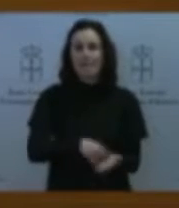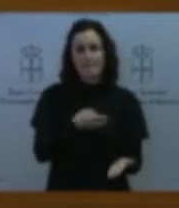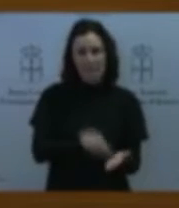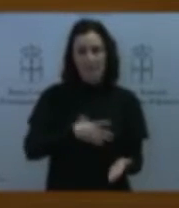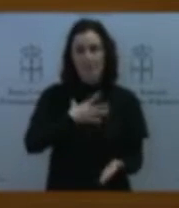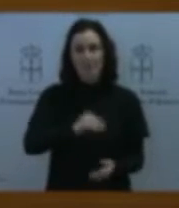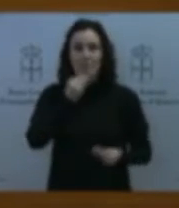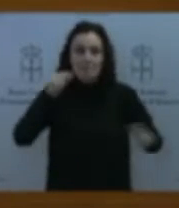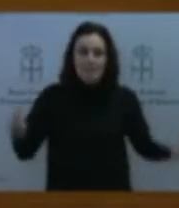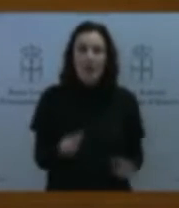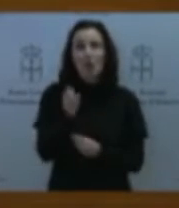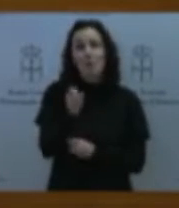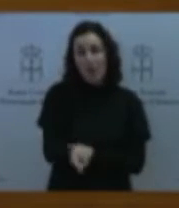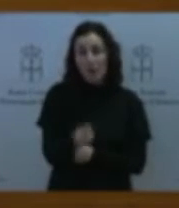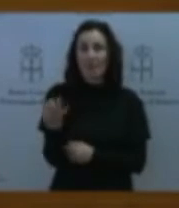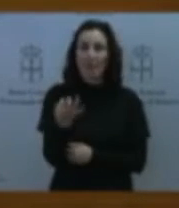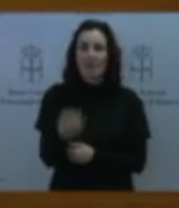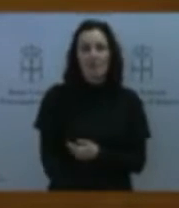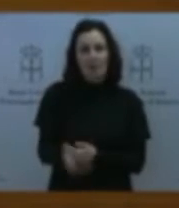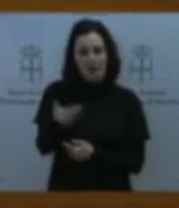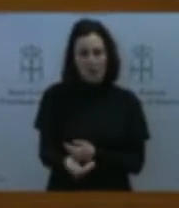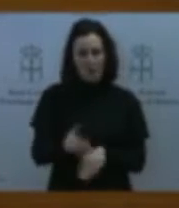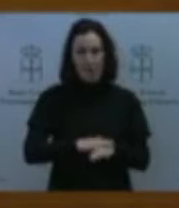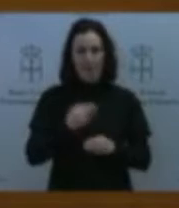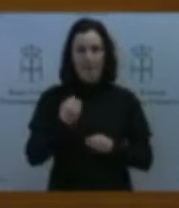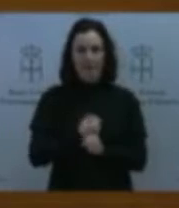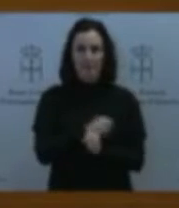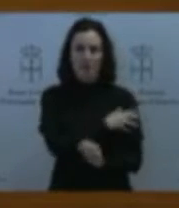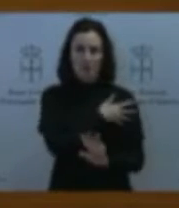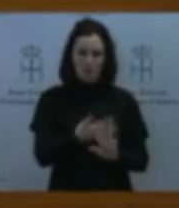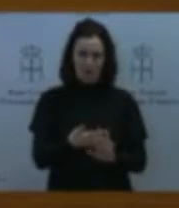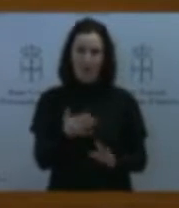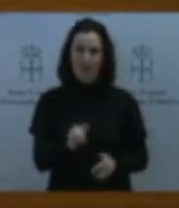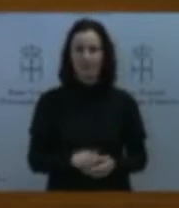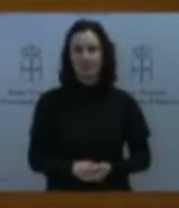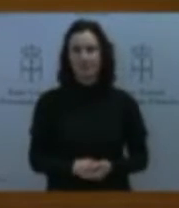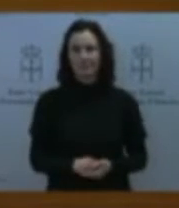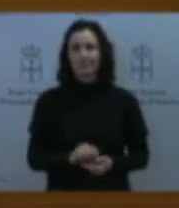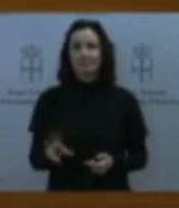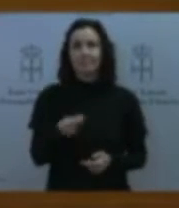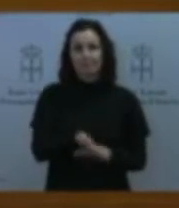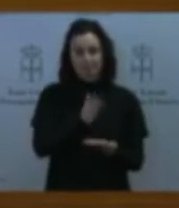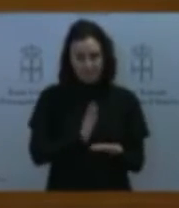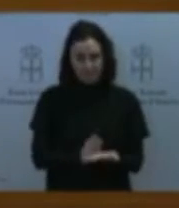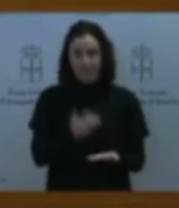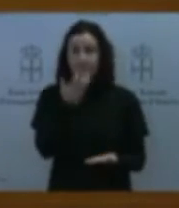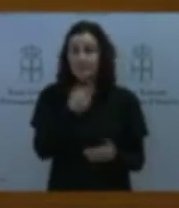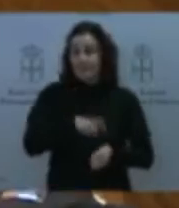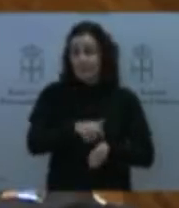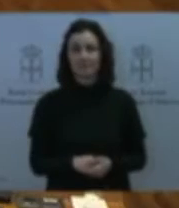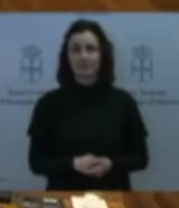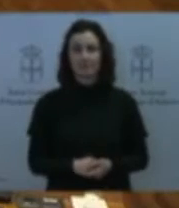en valor todo el trabajo que lleva detrás. En la segunda parte, si da tiempo, hablaremos de alguna cuestión más de las que le quería plantear.